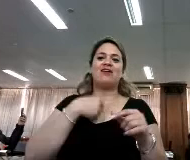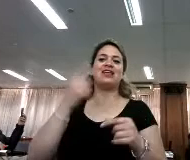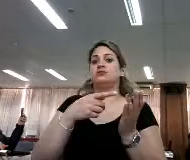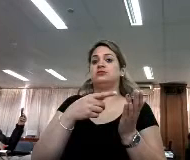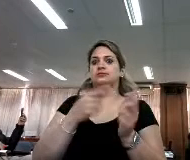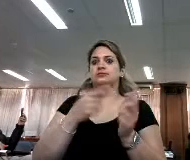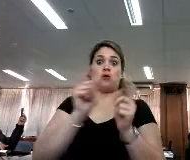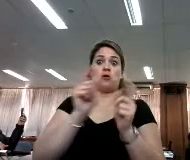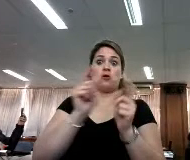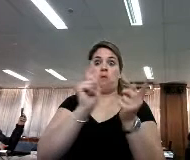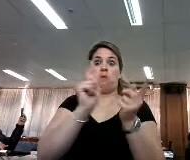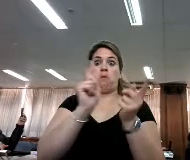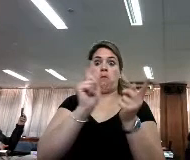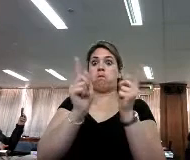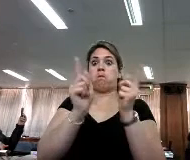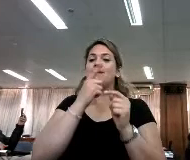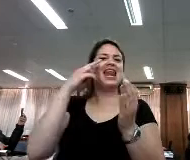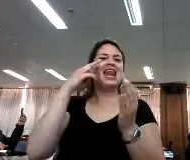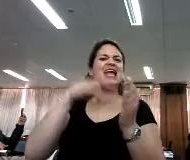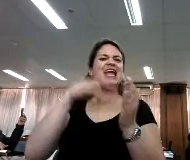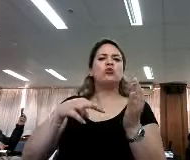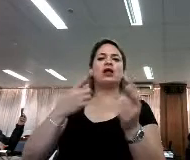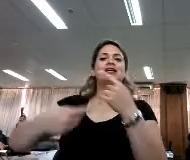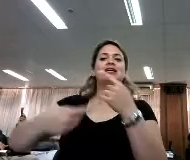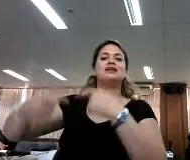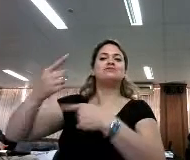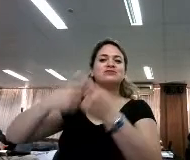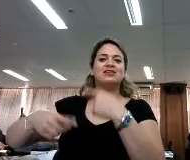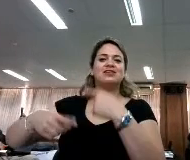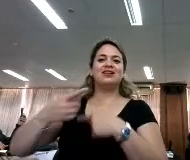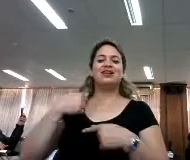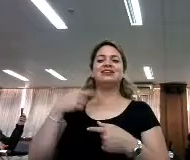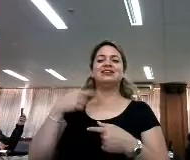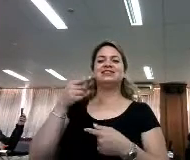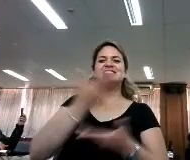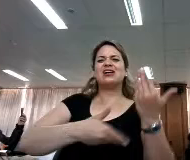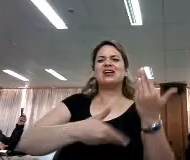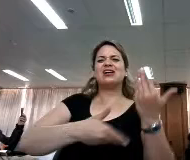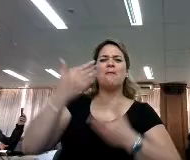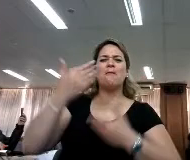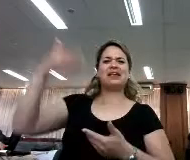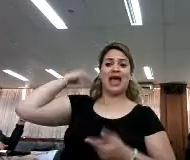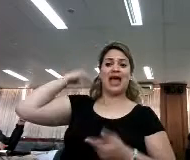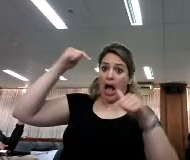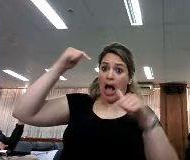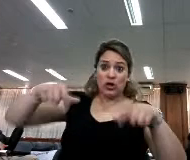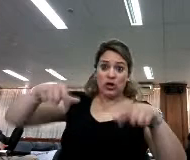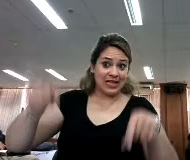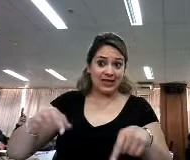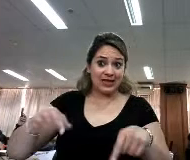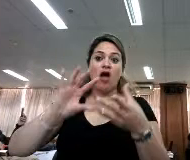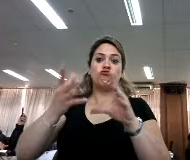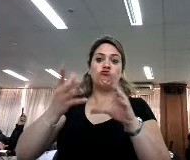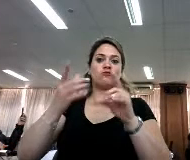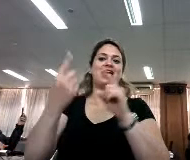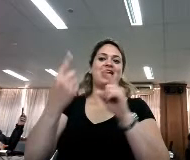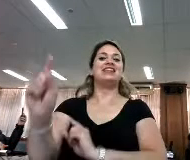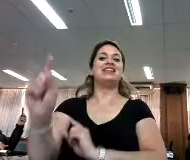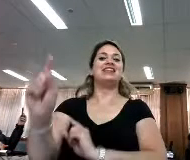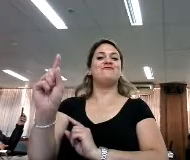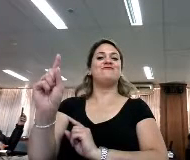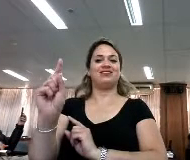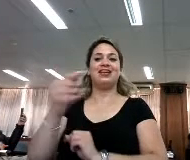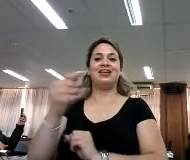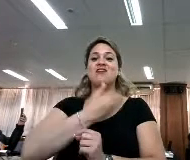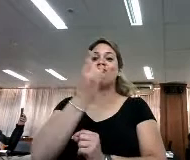en círculos, la lectura se compartía antes, ya les hablaba de Lovecraft y se comparte ahora, nada más que los medios son distintos y fanfiction